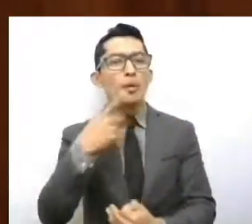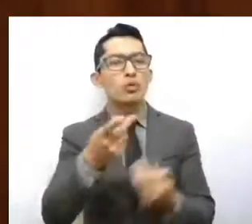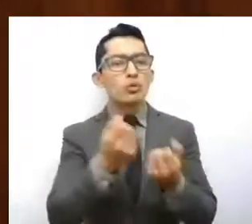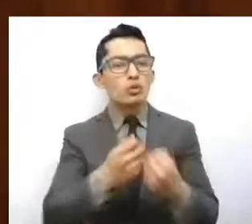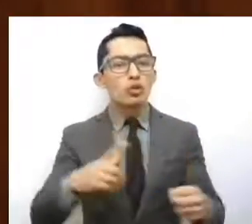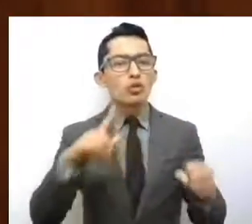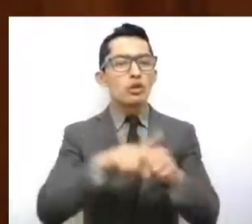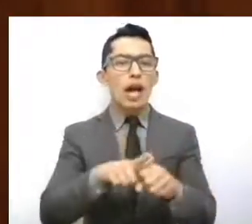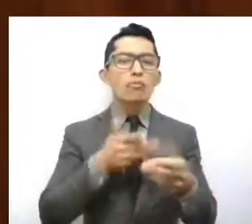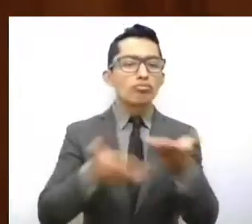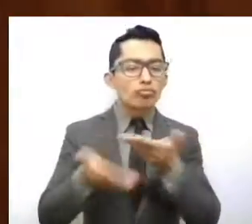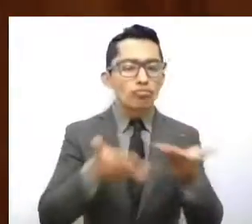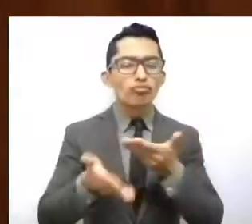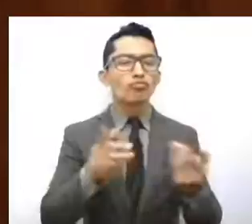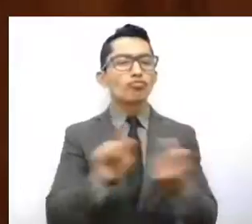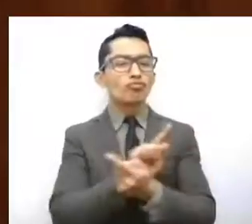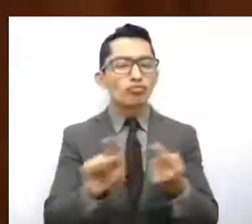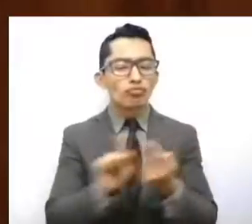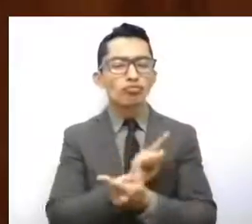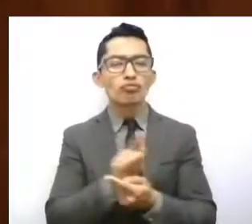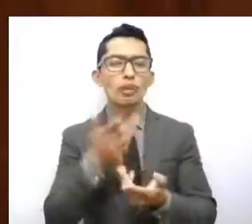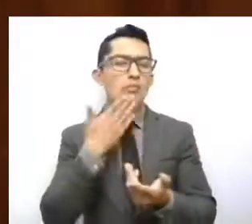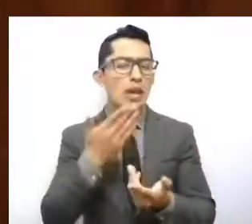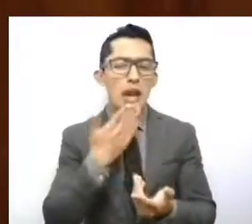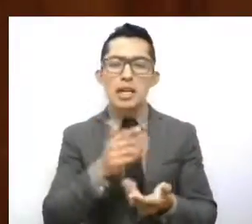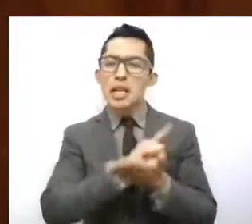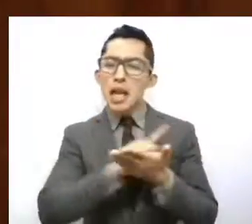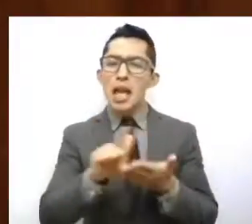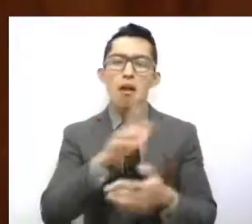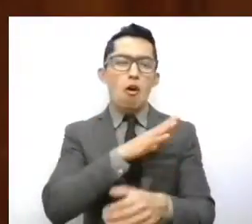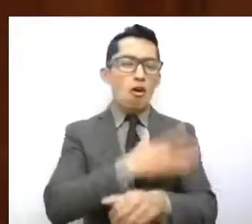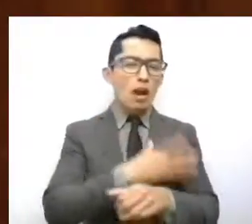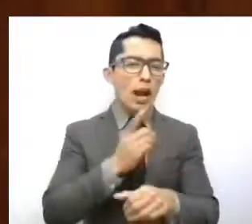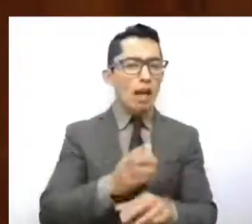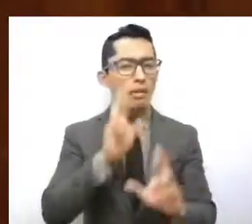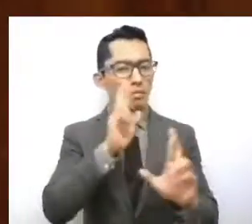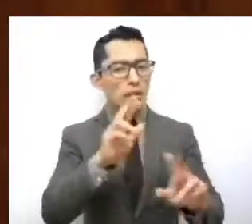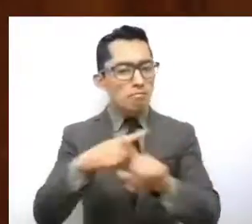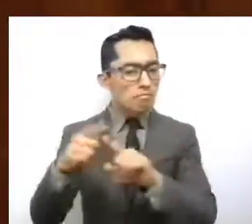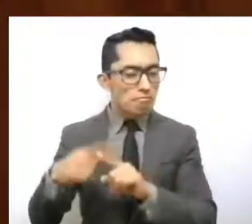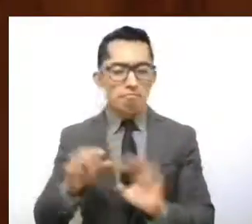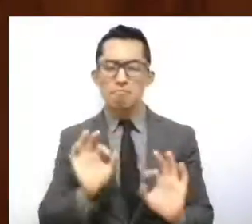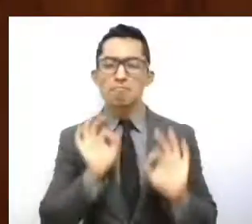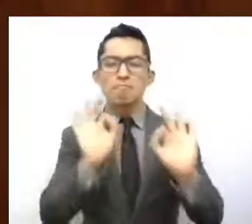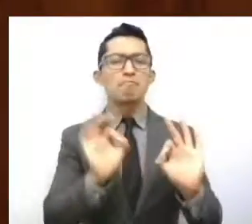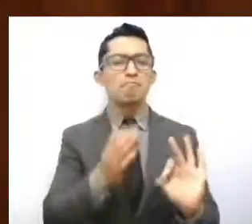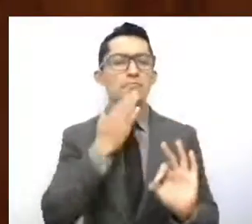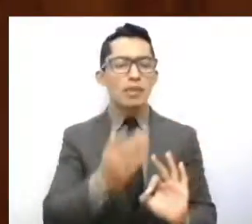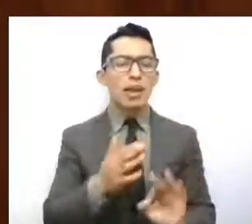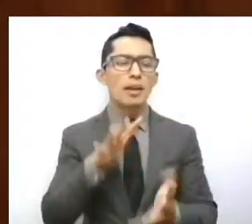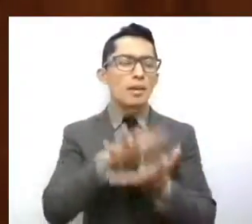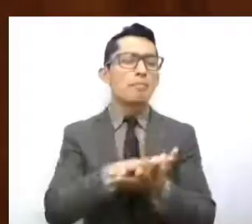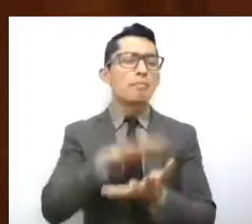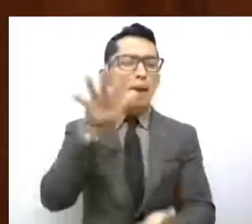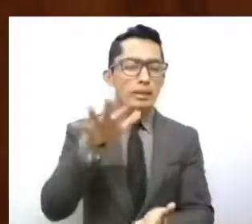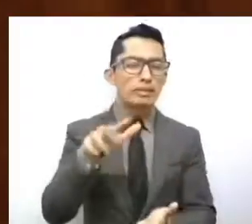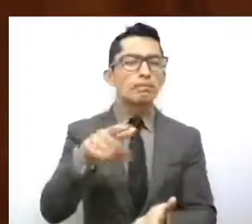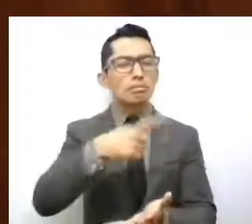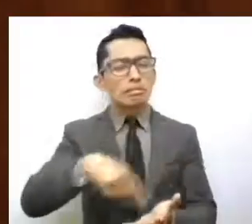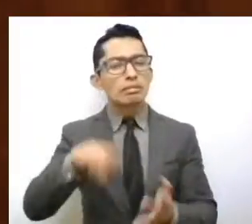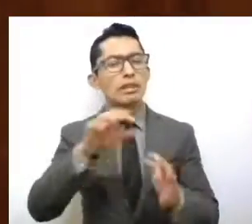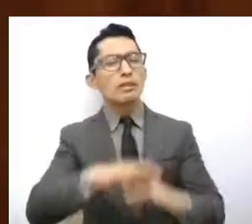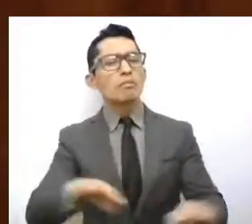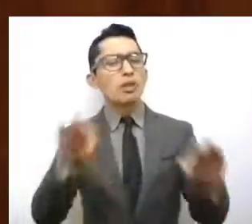con una convivencia sana, con causas sociales relevantes y en la mayoría de las ocasiones importantes